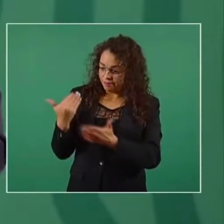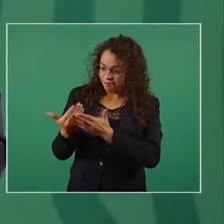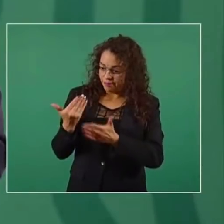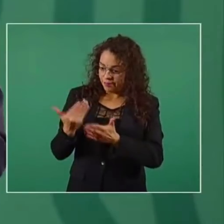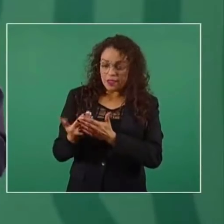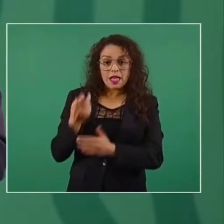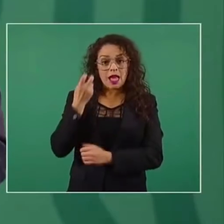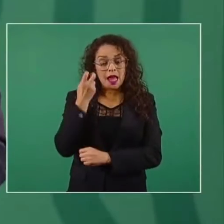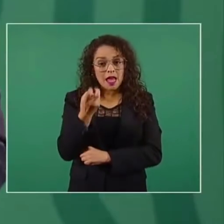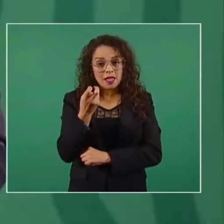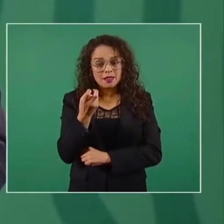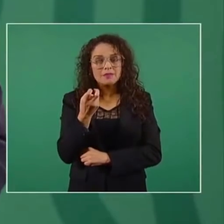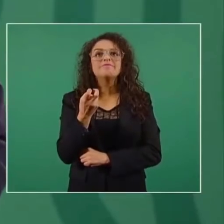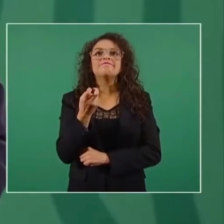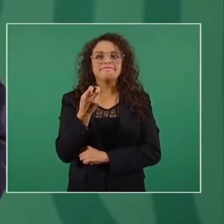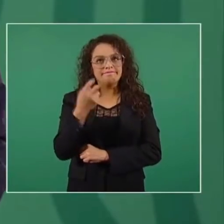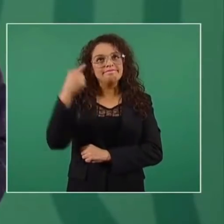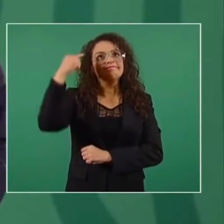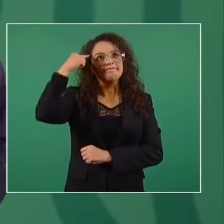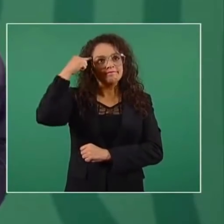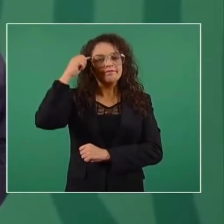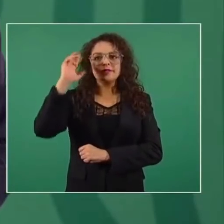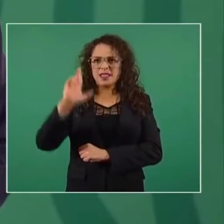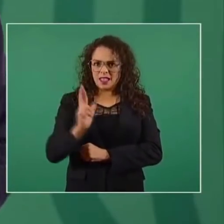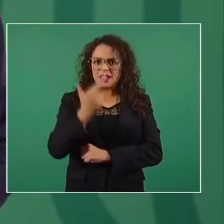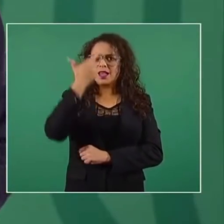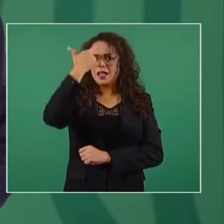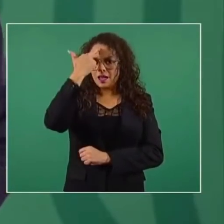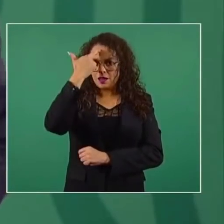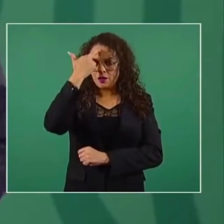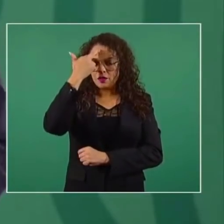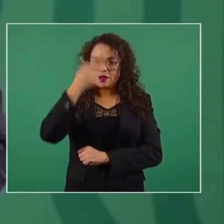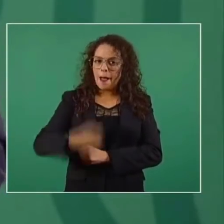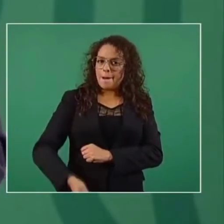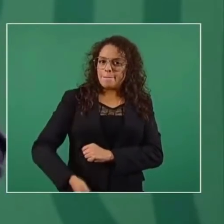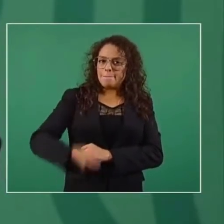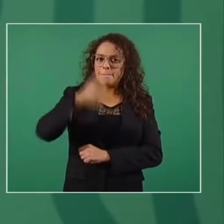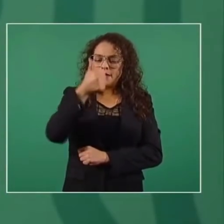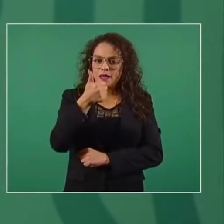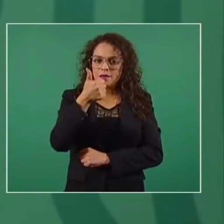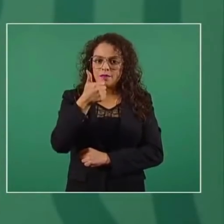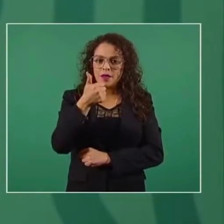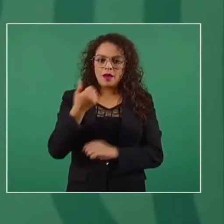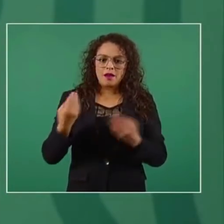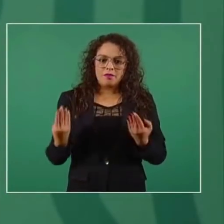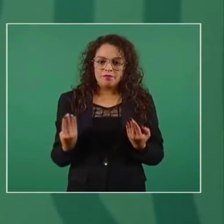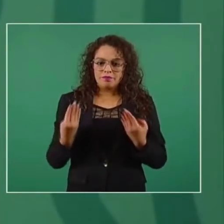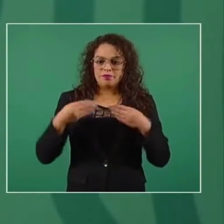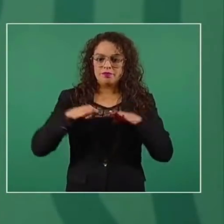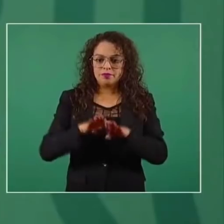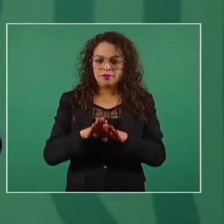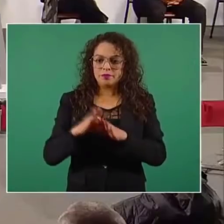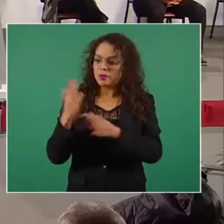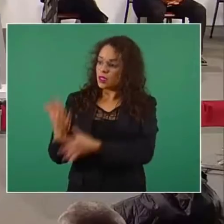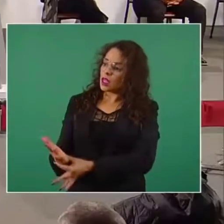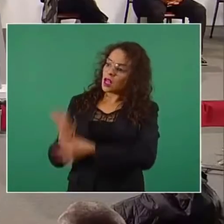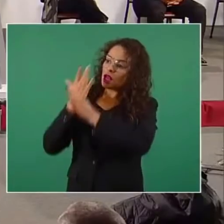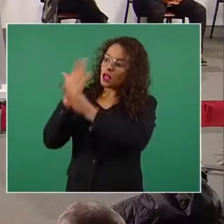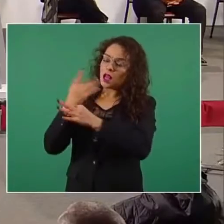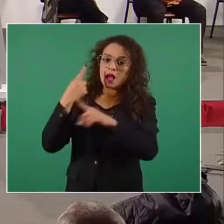segmento social en suspender actividad presencial por orden del señor presidente